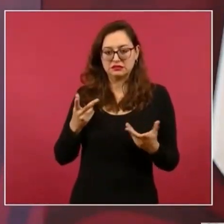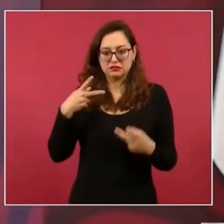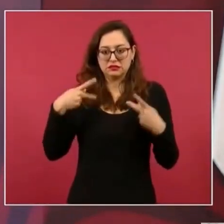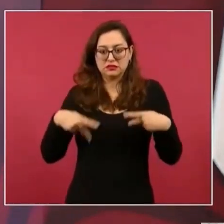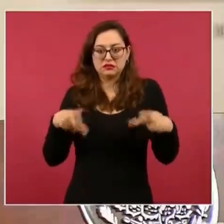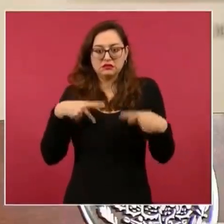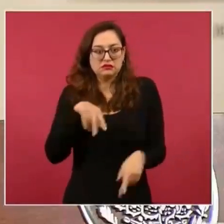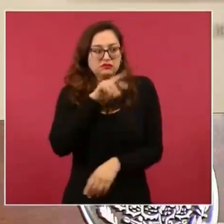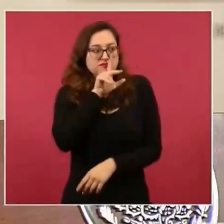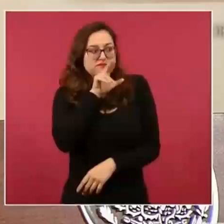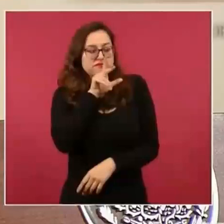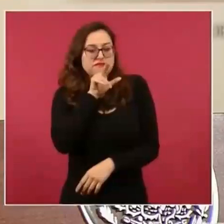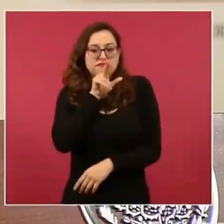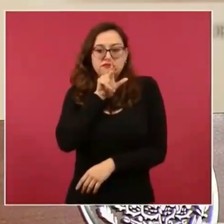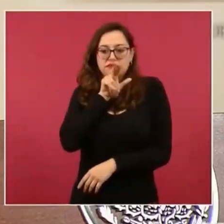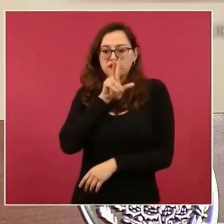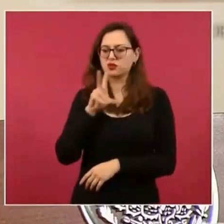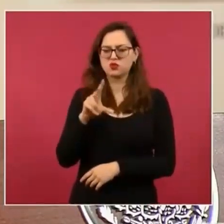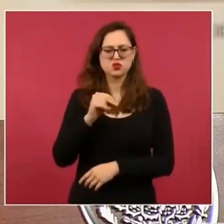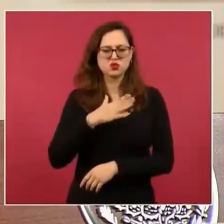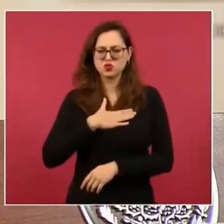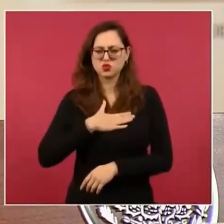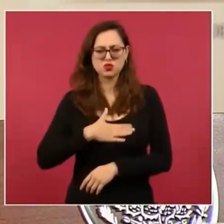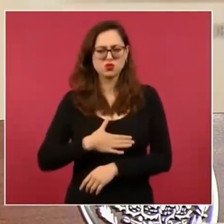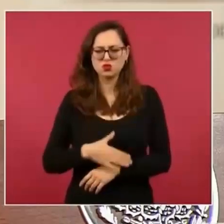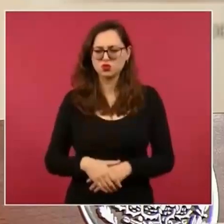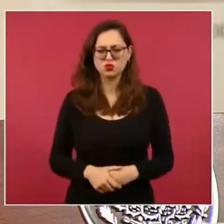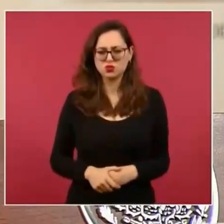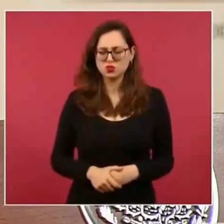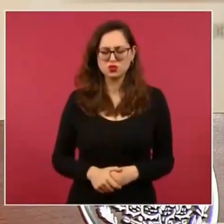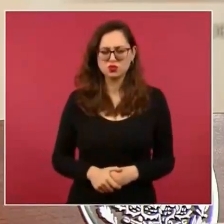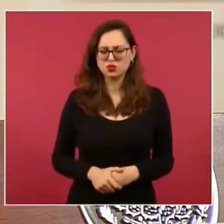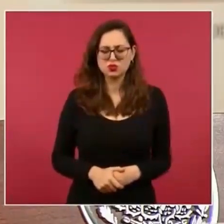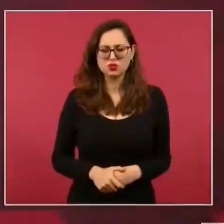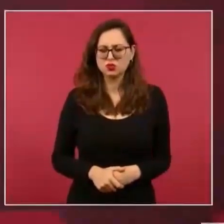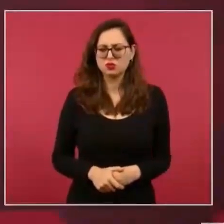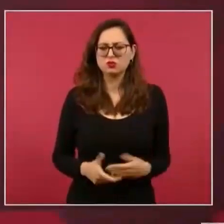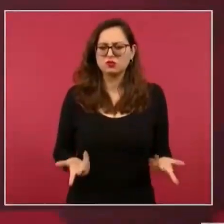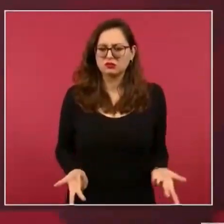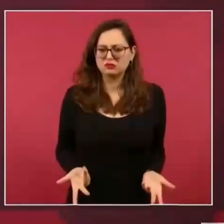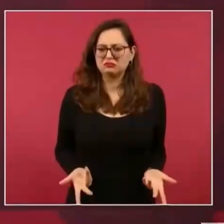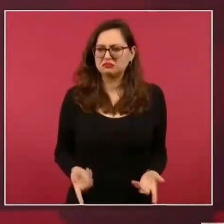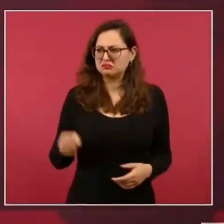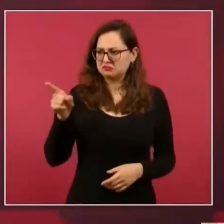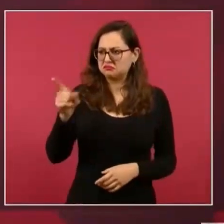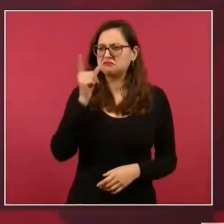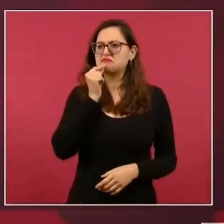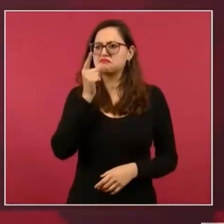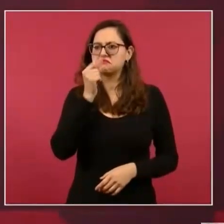pues el propósito es, no estás solo.